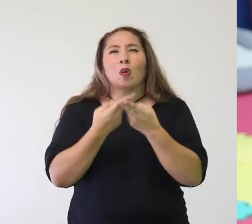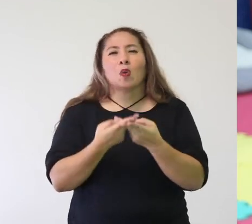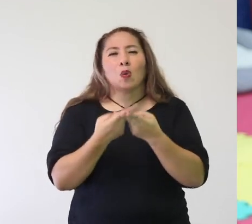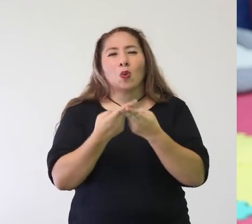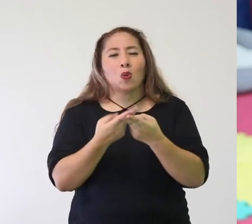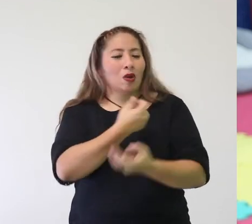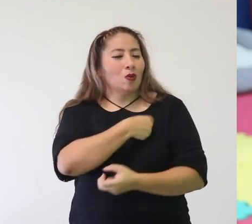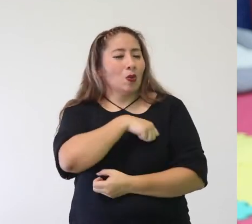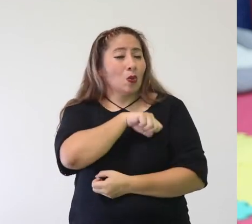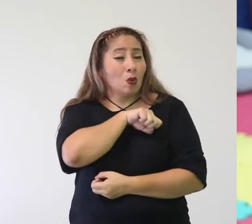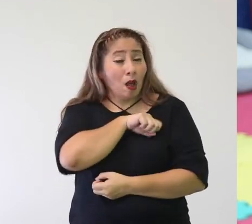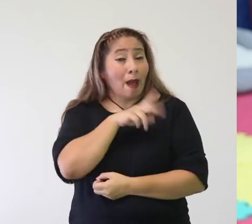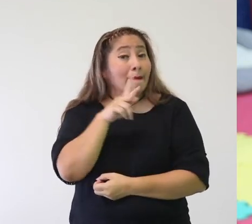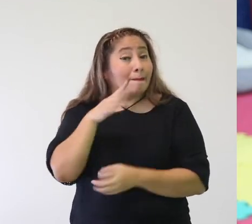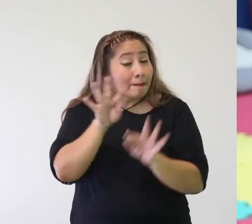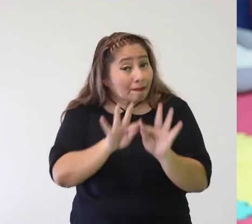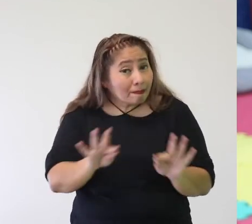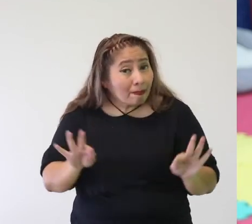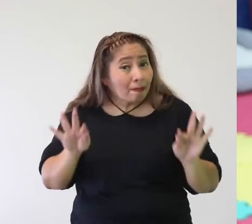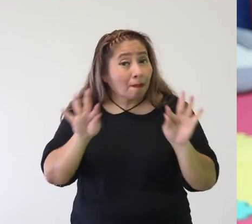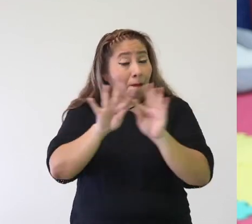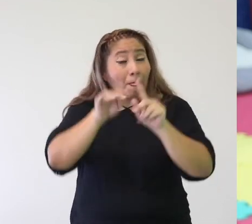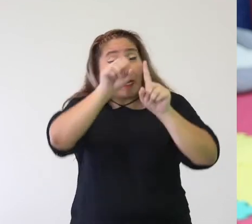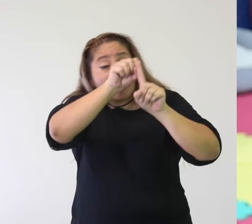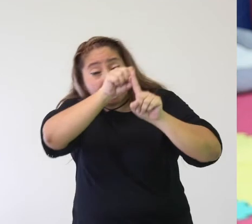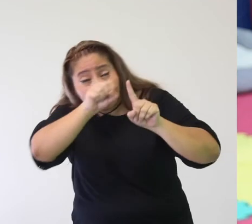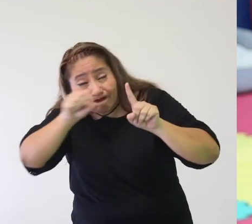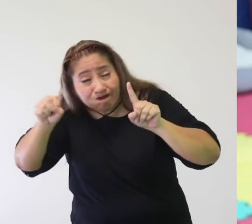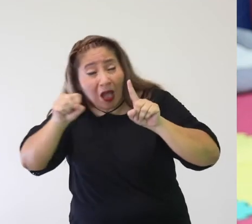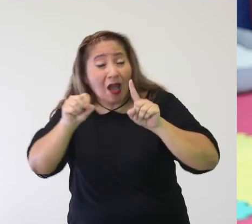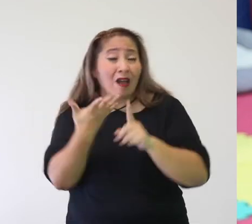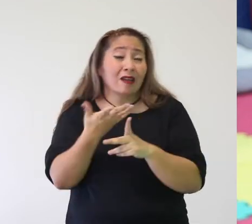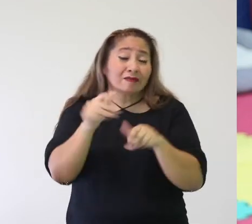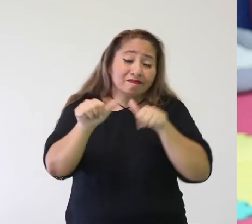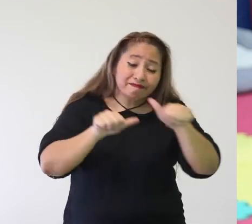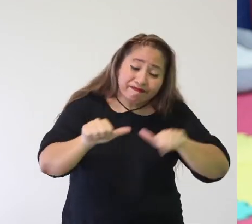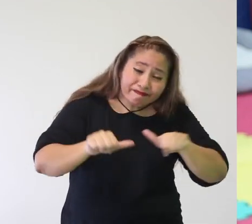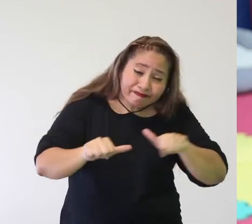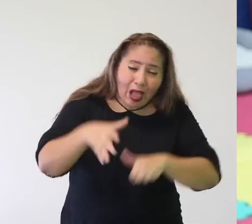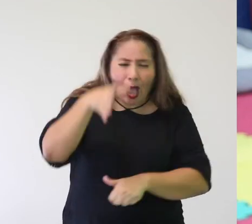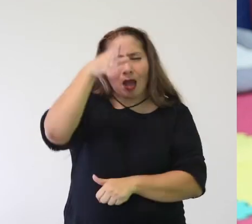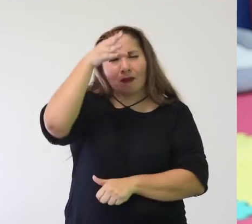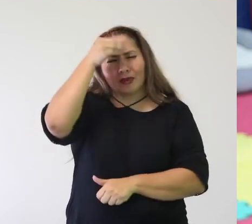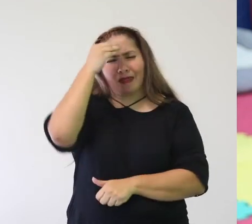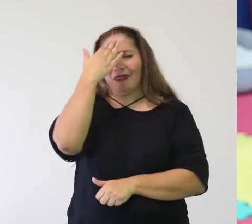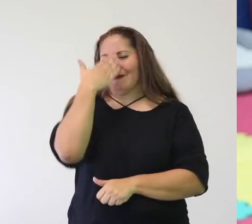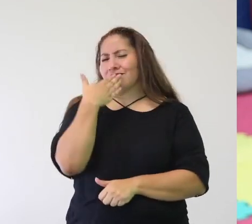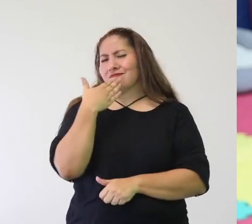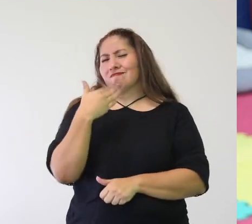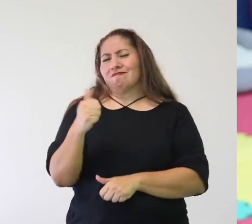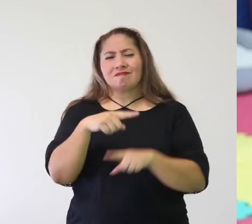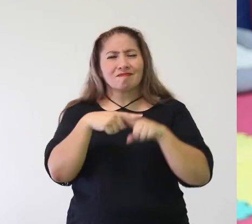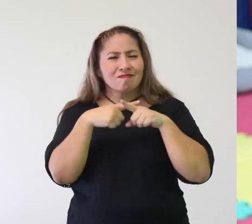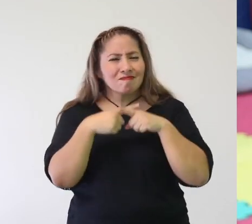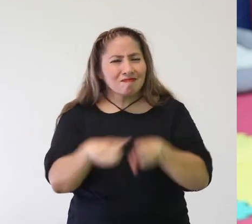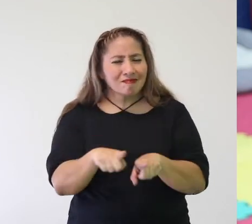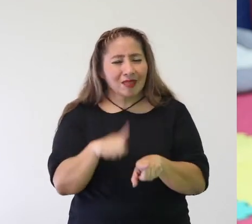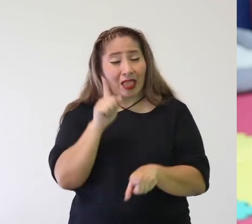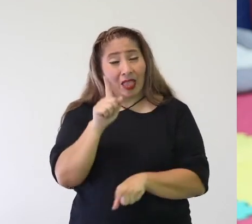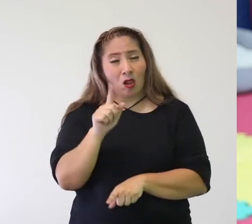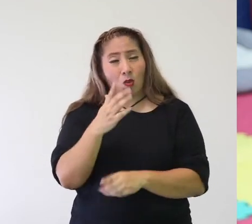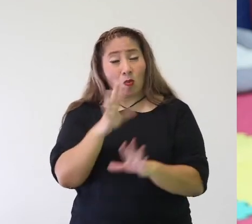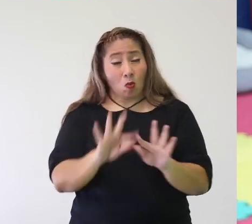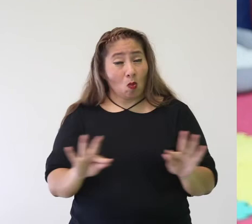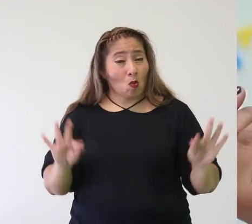vida saludable. Pero es importante que comiences a organizarte, a delegar actividades, a aprender habilidades y